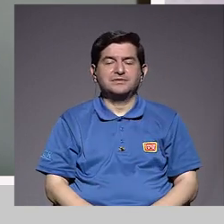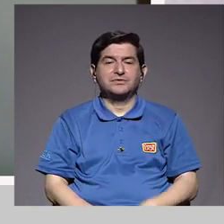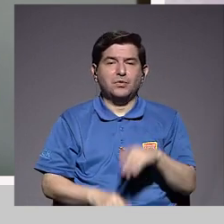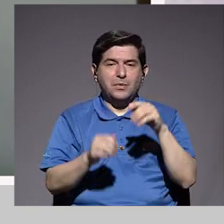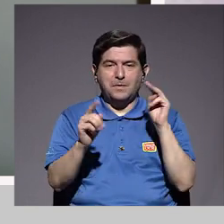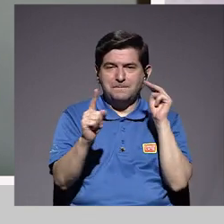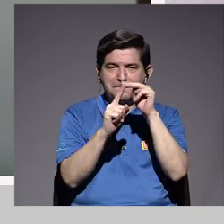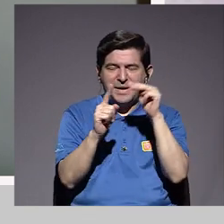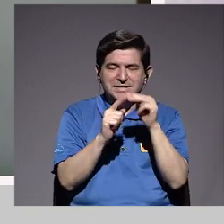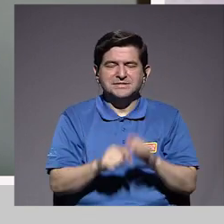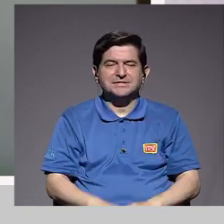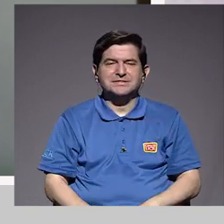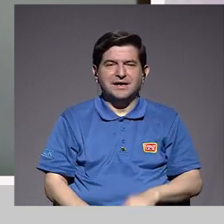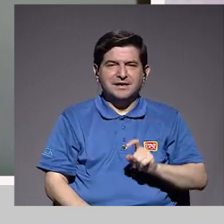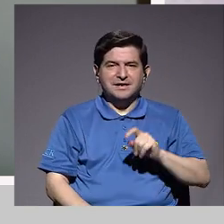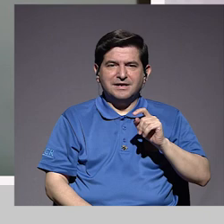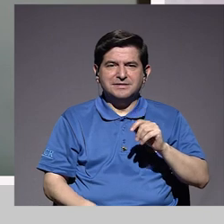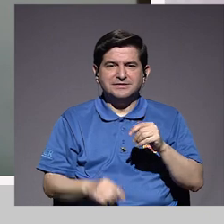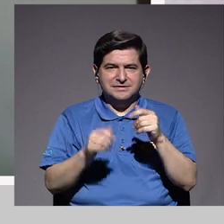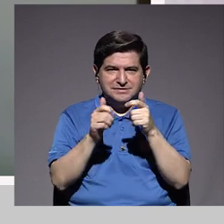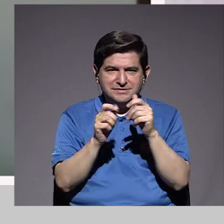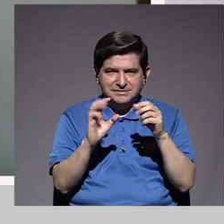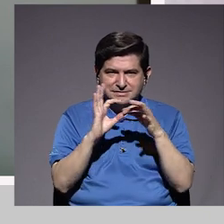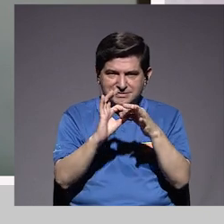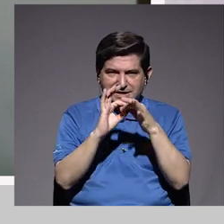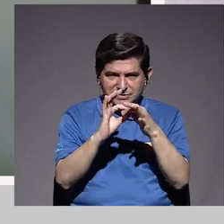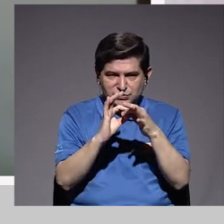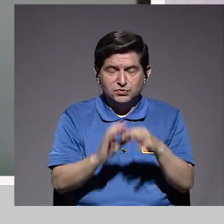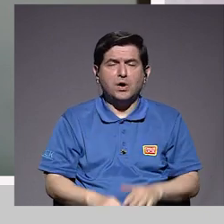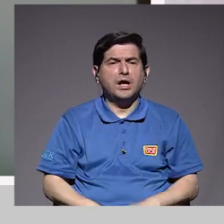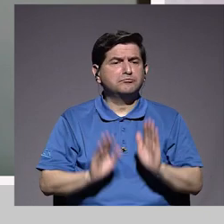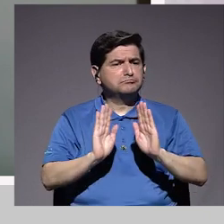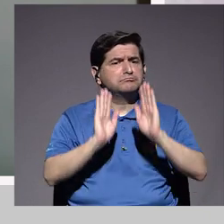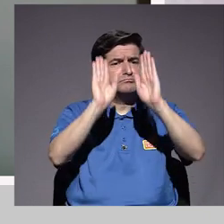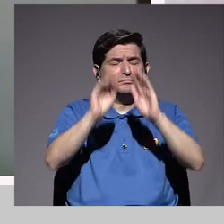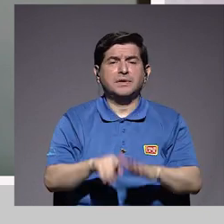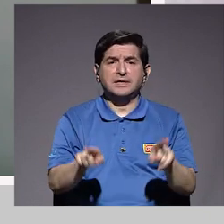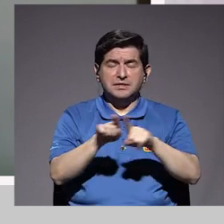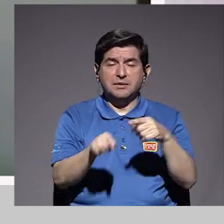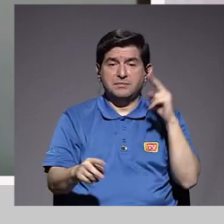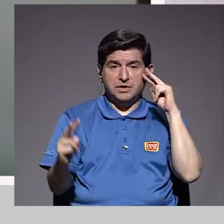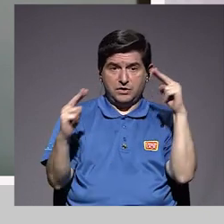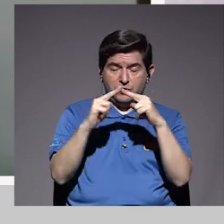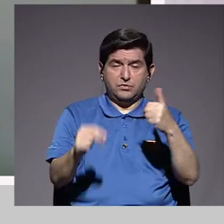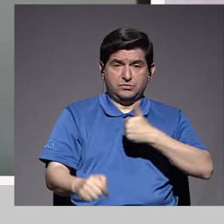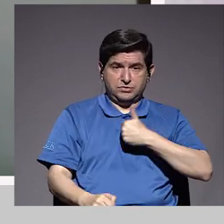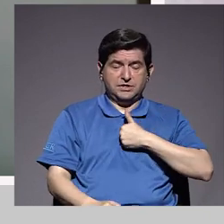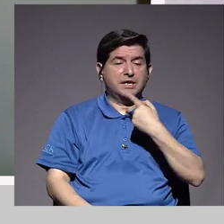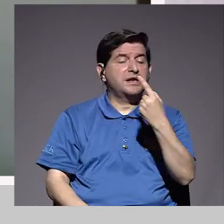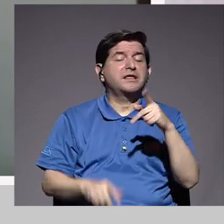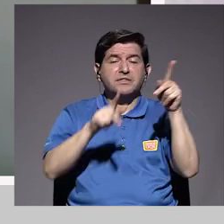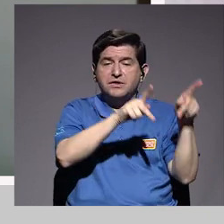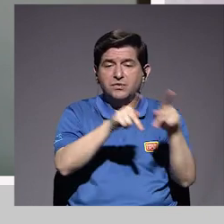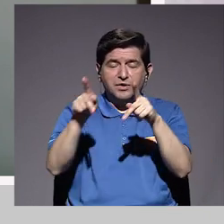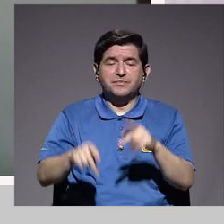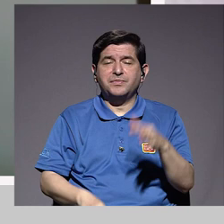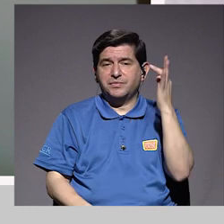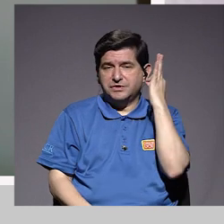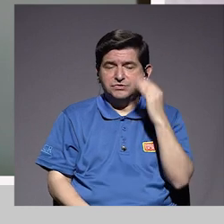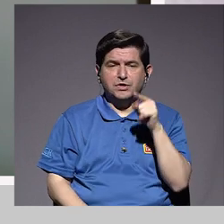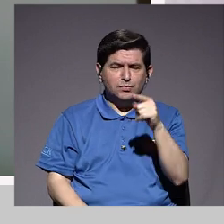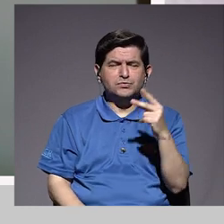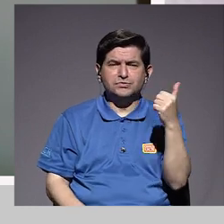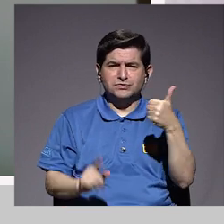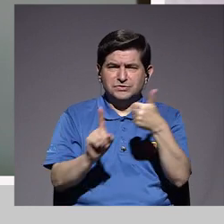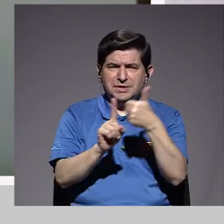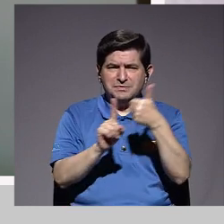sexting es una maravilla, el aprender a conocerse también uno mismo, ¿verdad? Yo le digo a mis pacientes siempre, aprenda